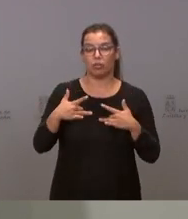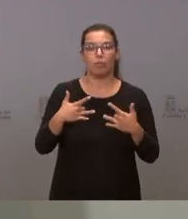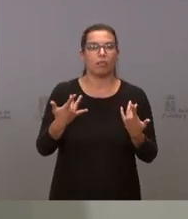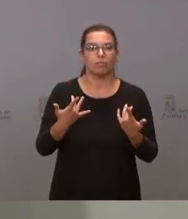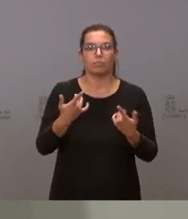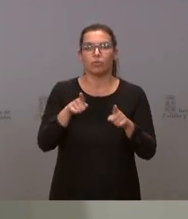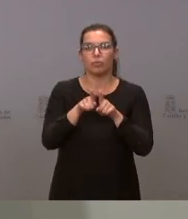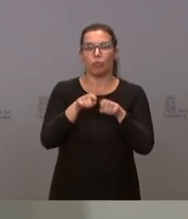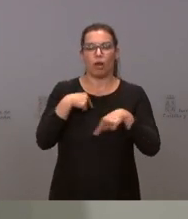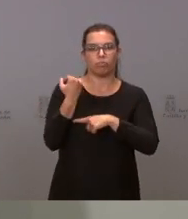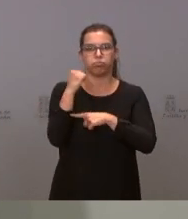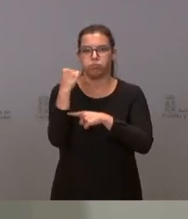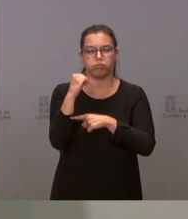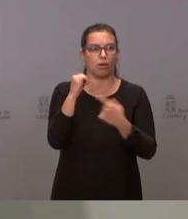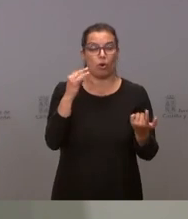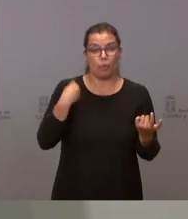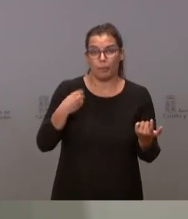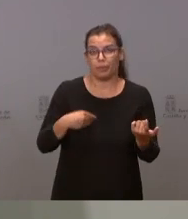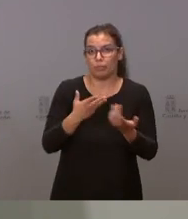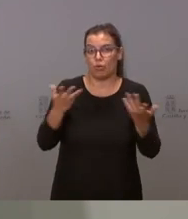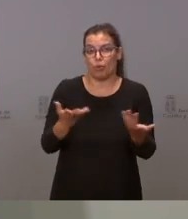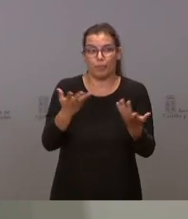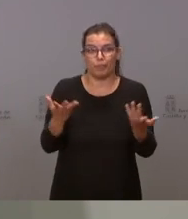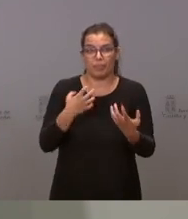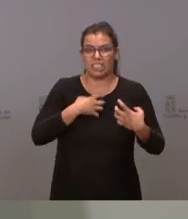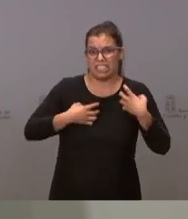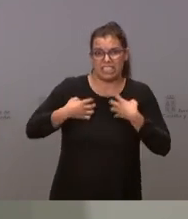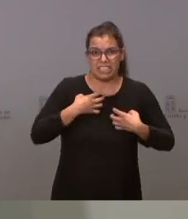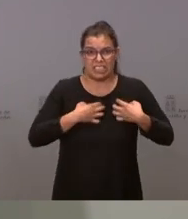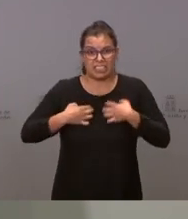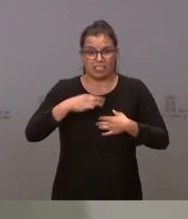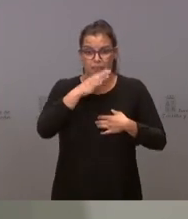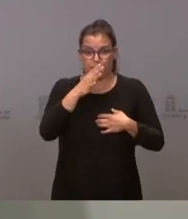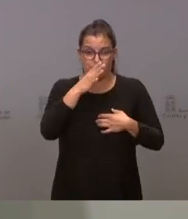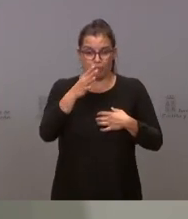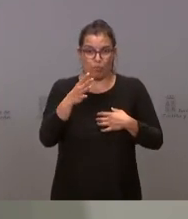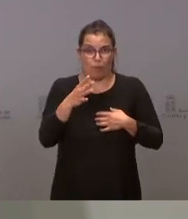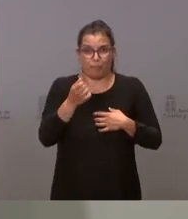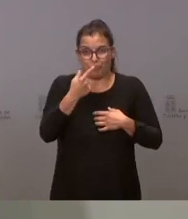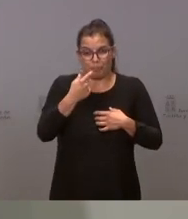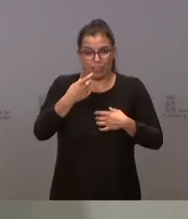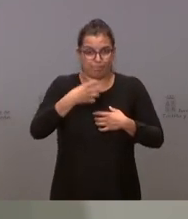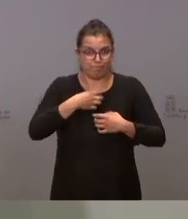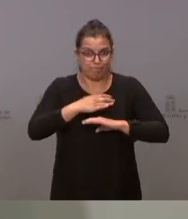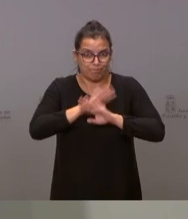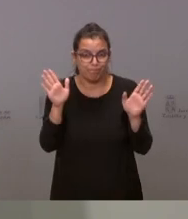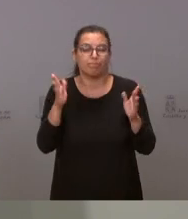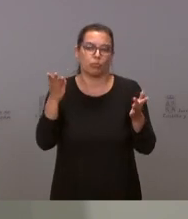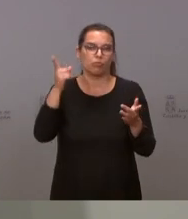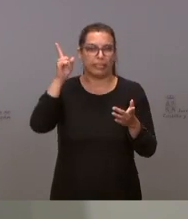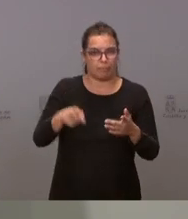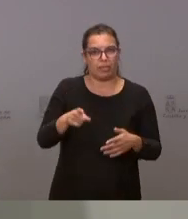las convulsiones, incluso la propia ansiedad cuando esta es intratable. También van a tener